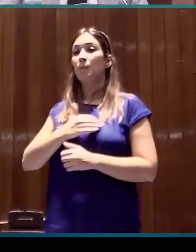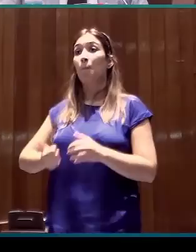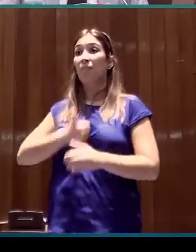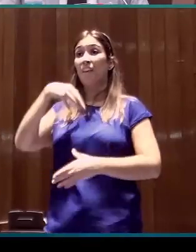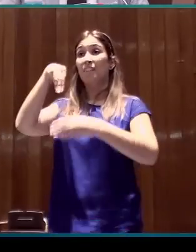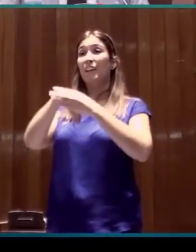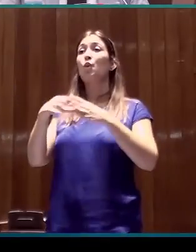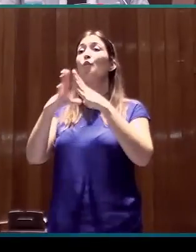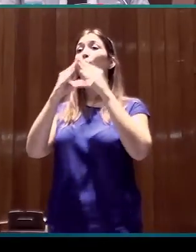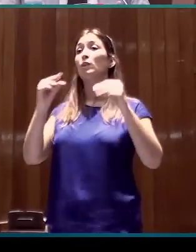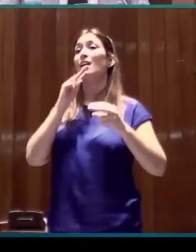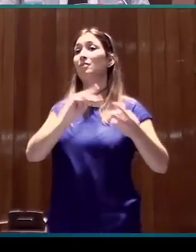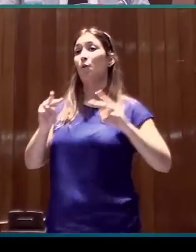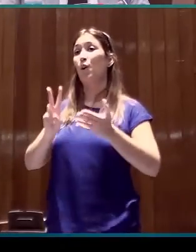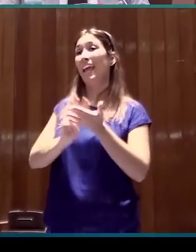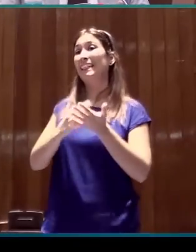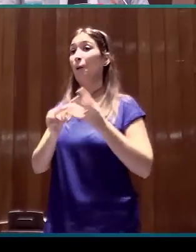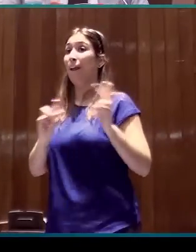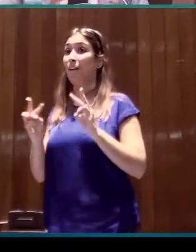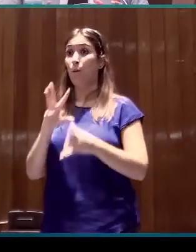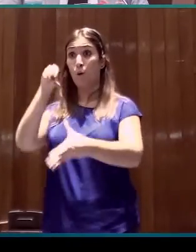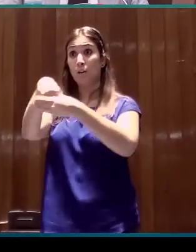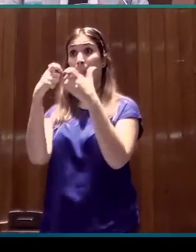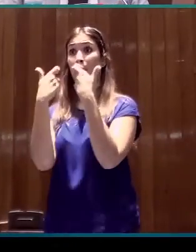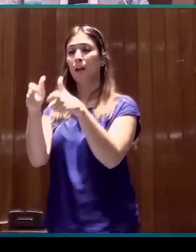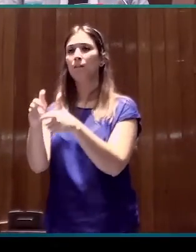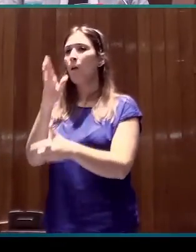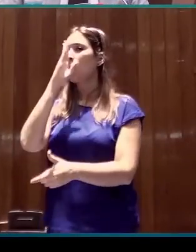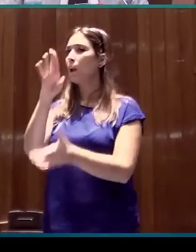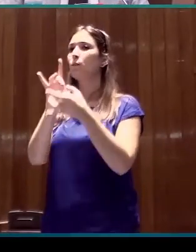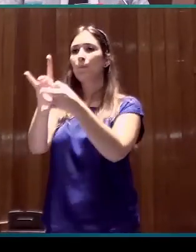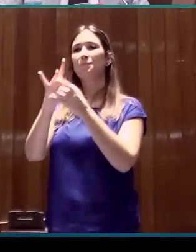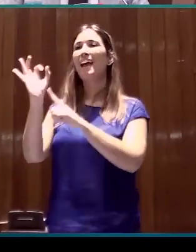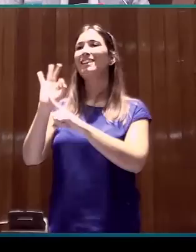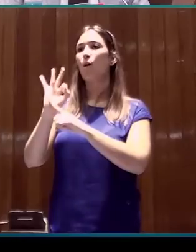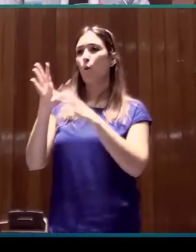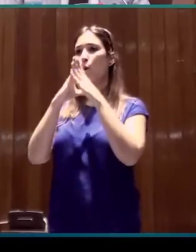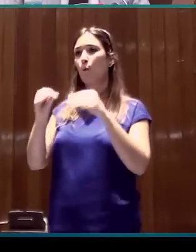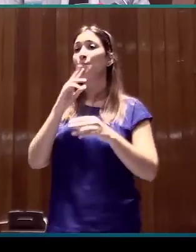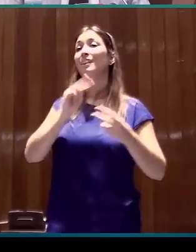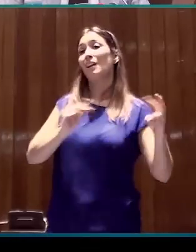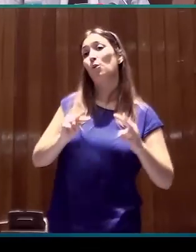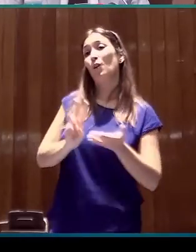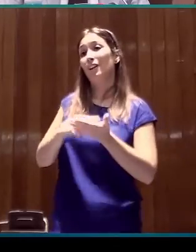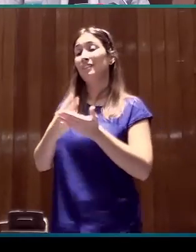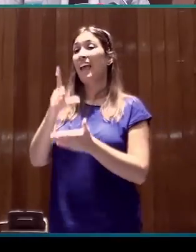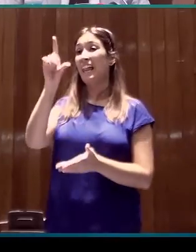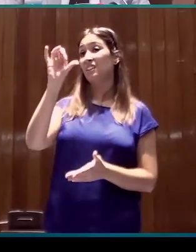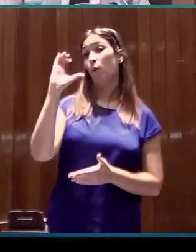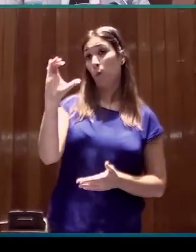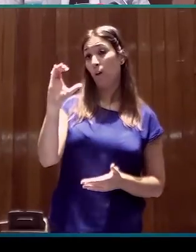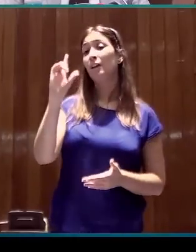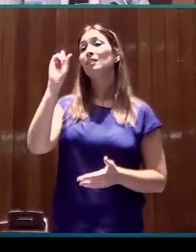facultad de traducción e interpretación, existe una implicación muy directa con los grados universitarios de traducción e interpretación de lengua de signos catalana